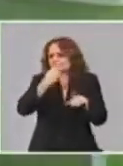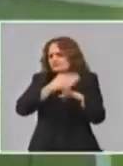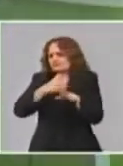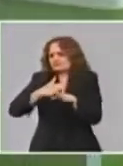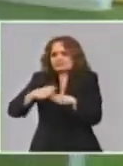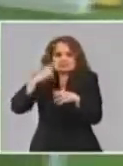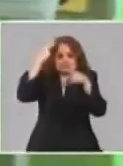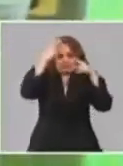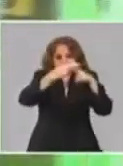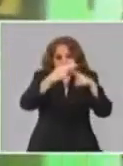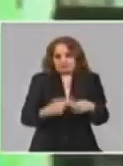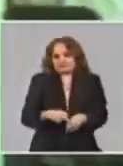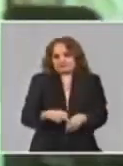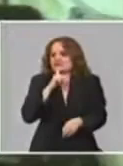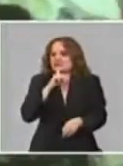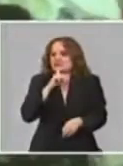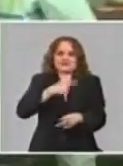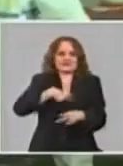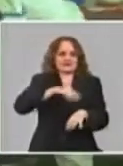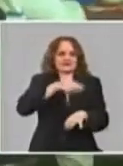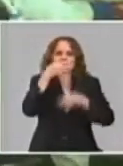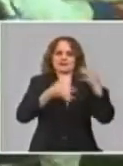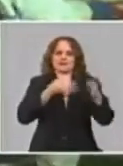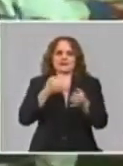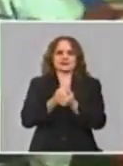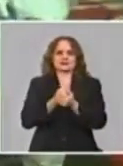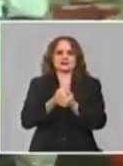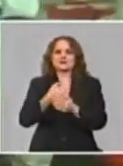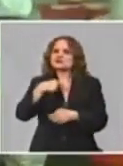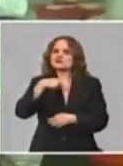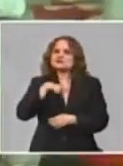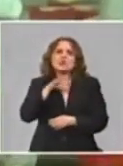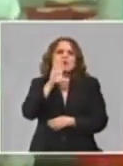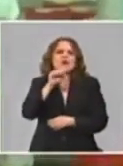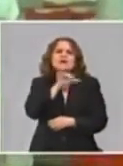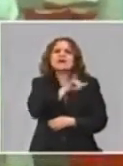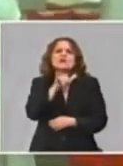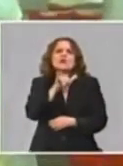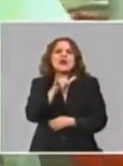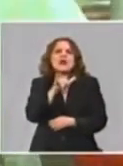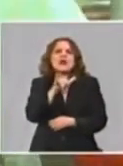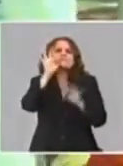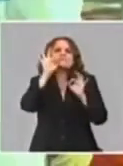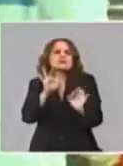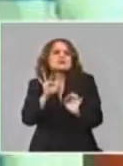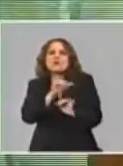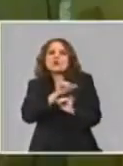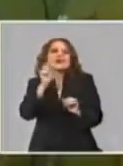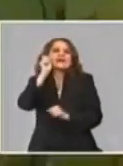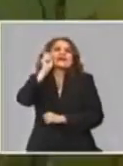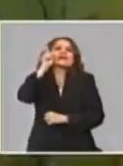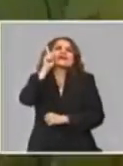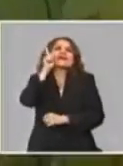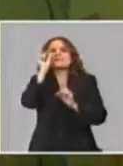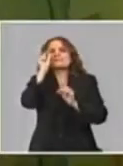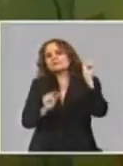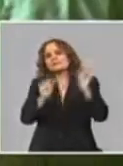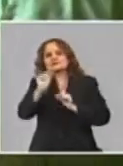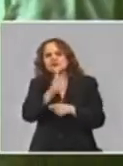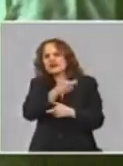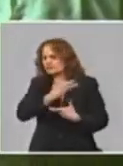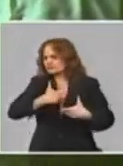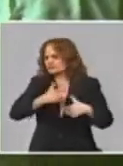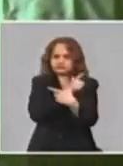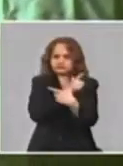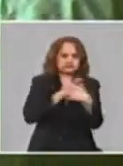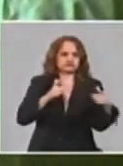y no quiero que se me quede, pero lo que digo es que vengo a hablar en nombre de cientos de hombres y mujeres que llevan muchos, muchos días trabajando sin descanso.